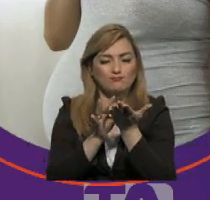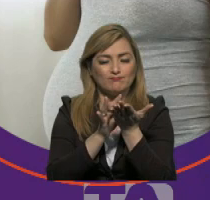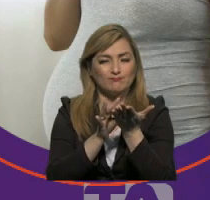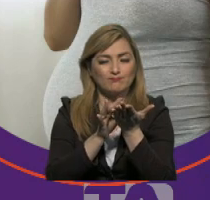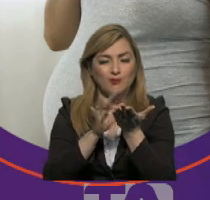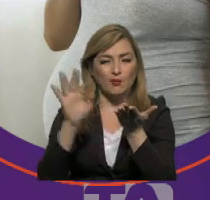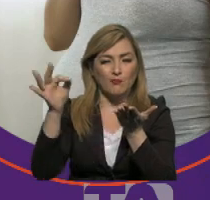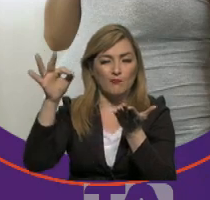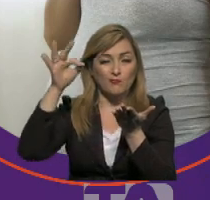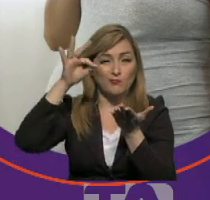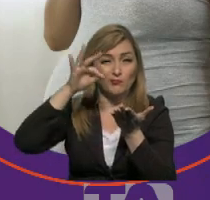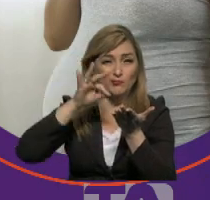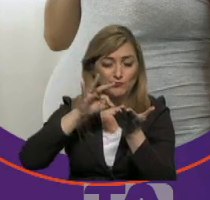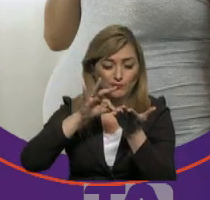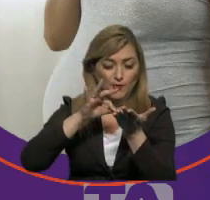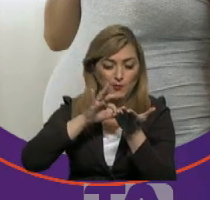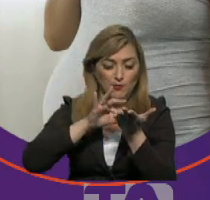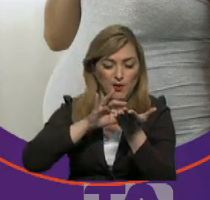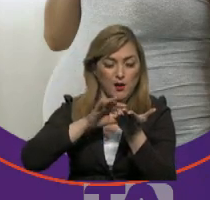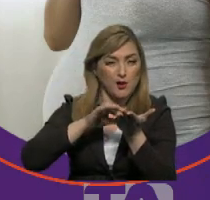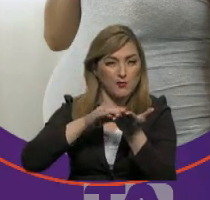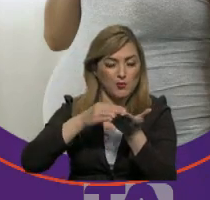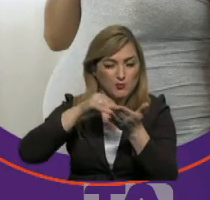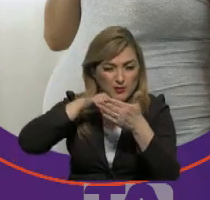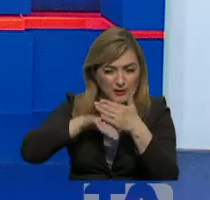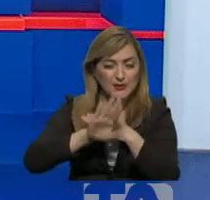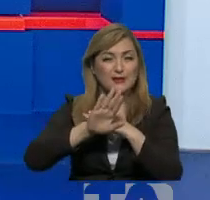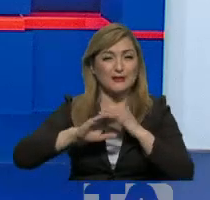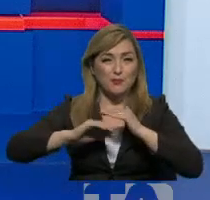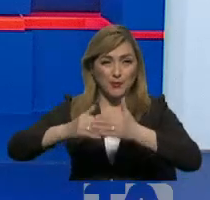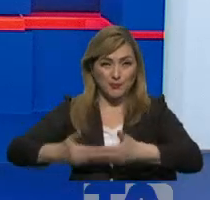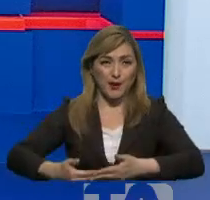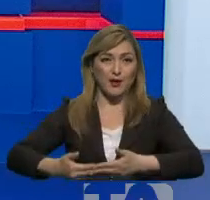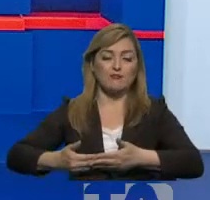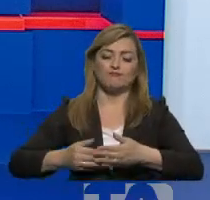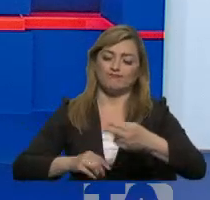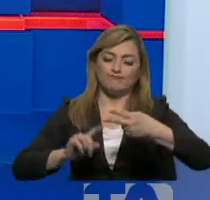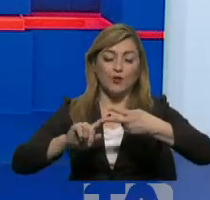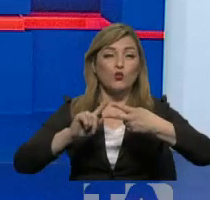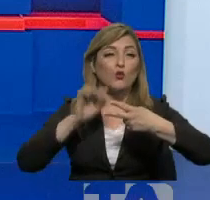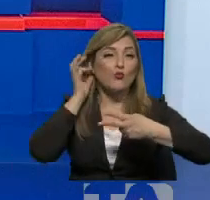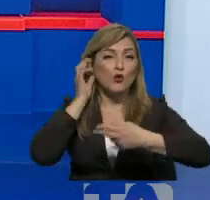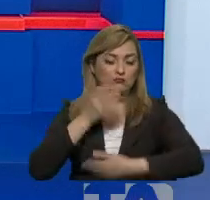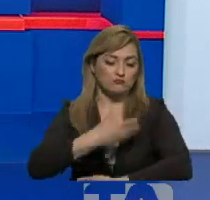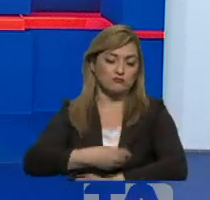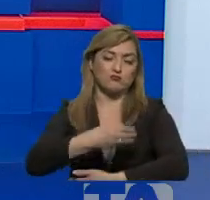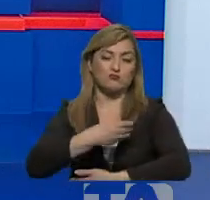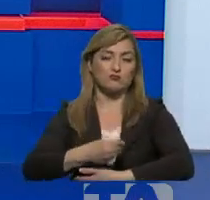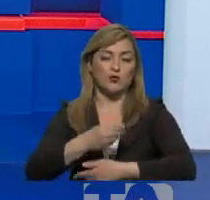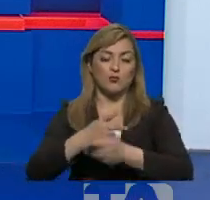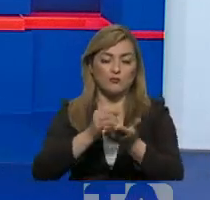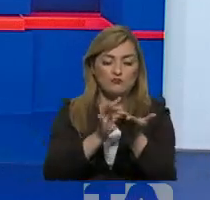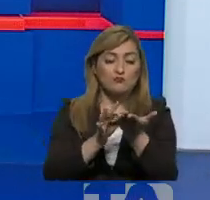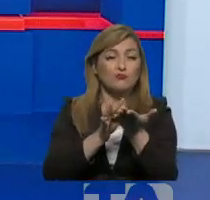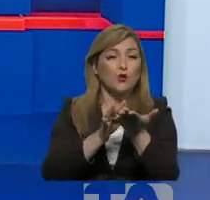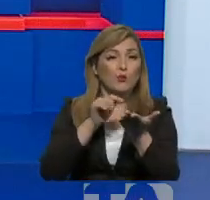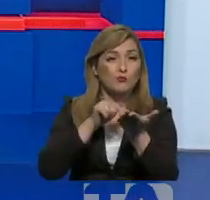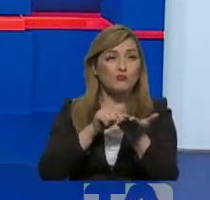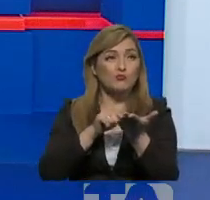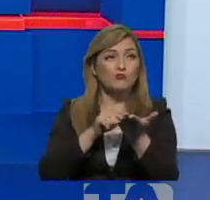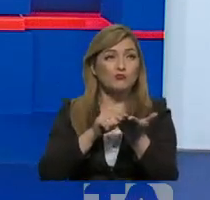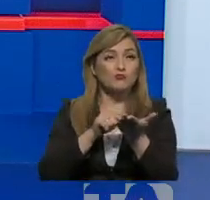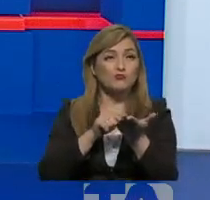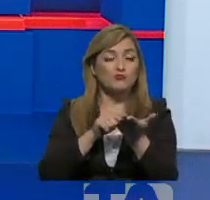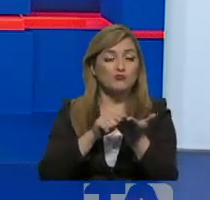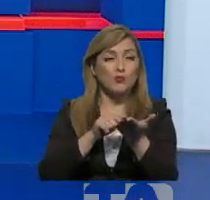lugar, hacia el producto de gestación y segundo lugar, cuando una mujer está ya dando de lactar, estas proteínas no necesariamente van a tener